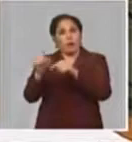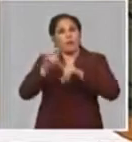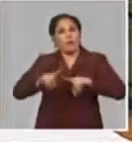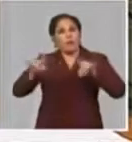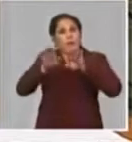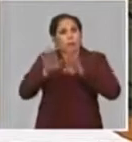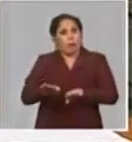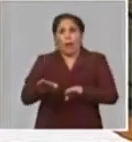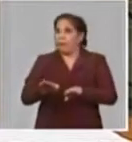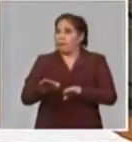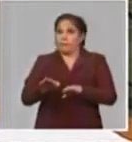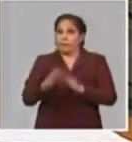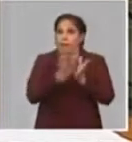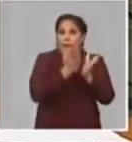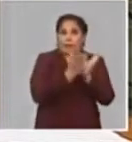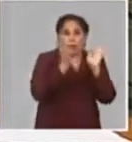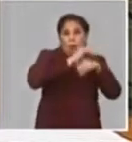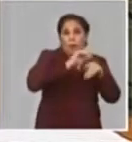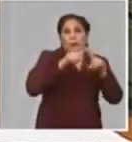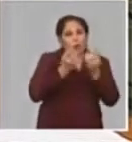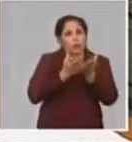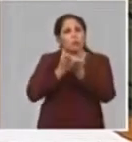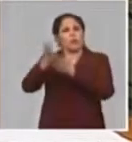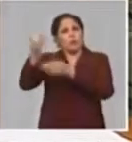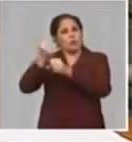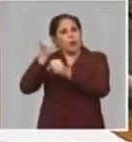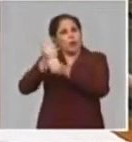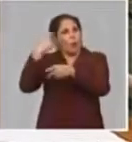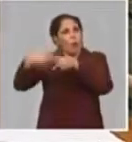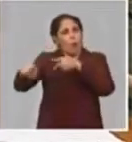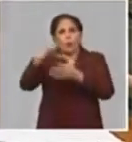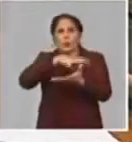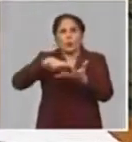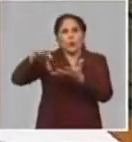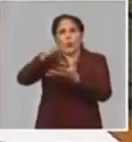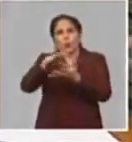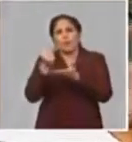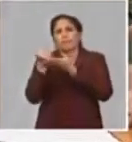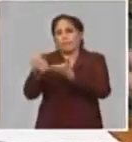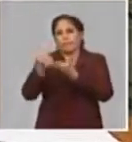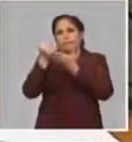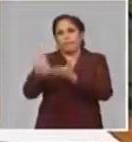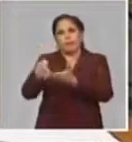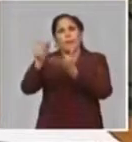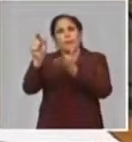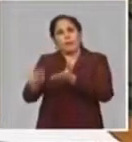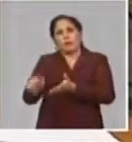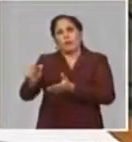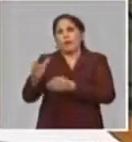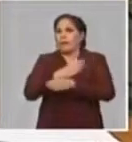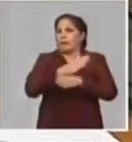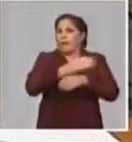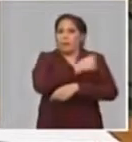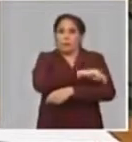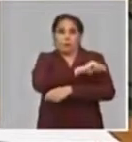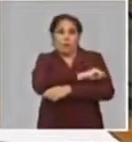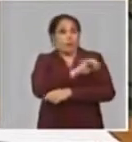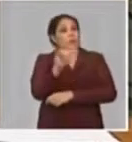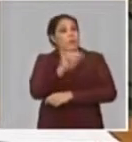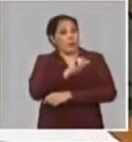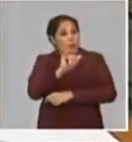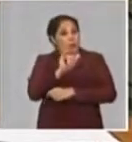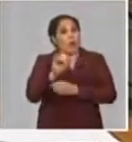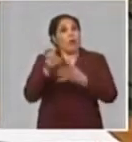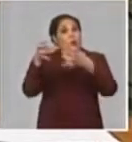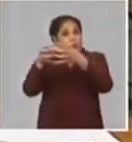pararon, pararon en la docencia, pero continuaron prestando esa asistencia social, esa asistencia a la población, y bueno, están los